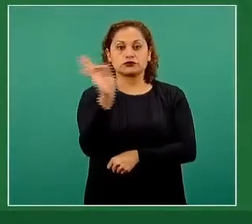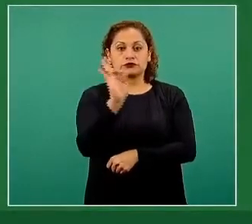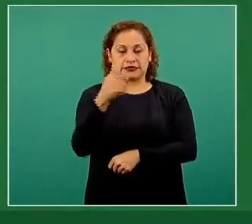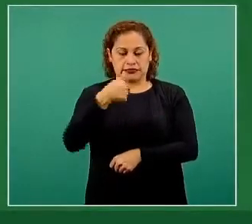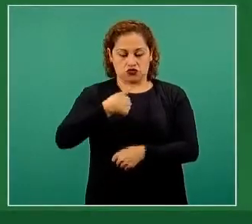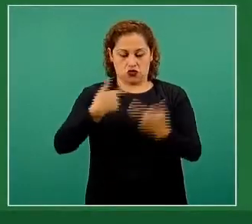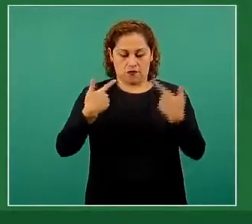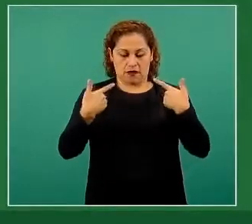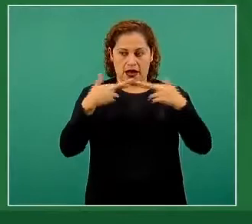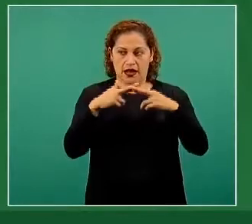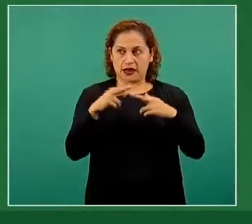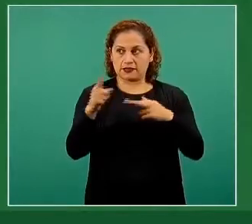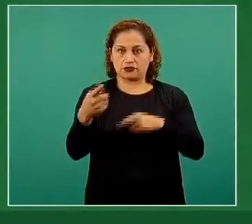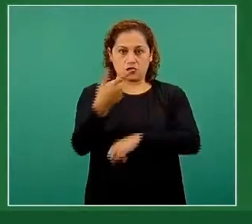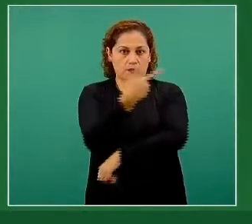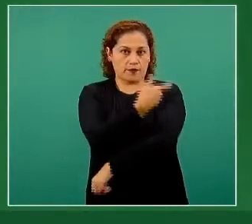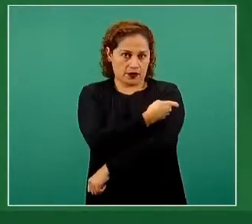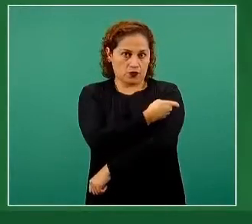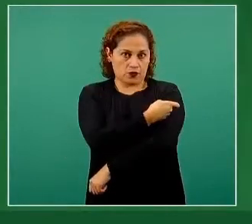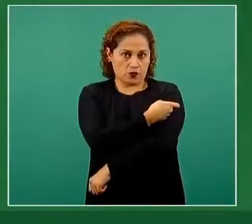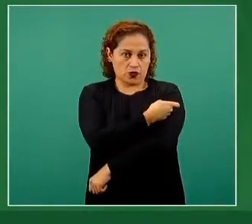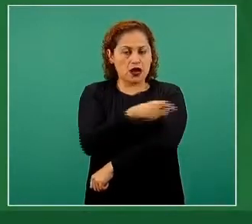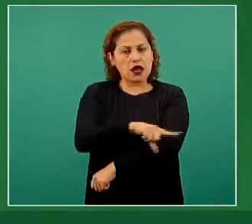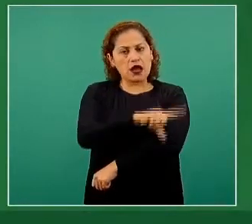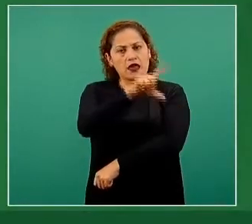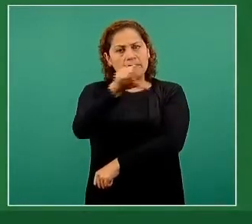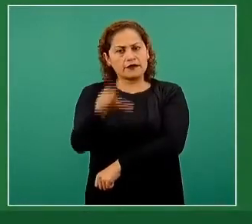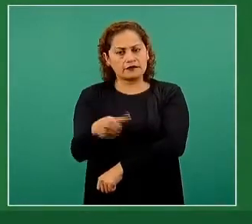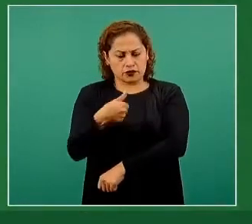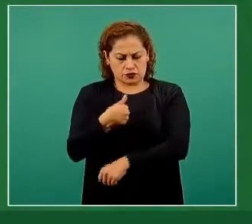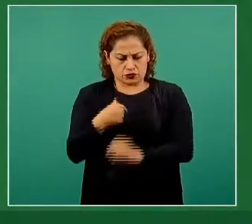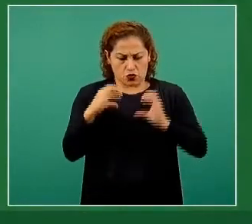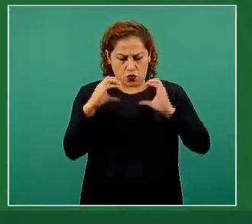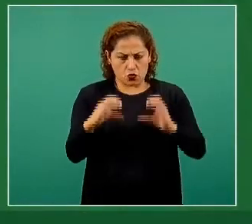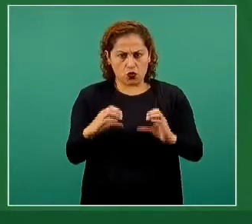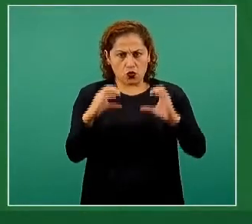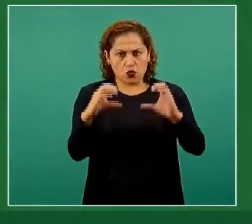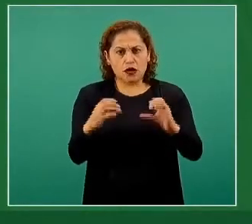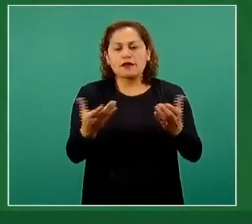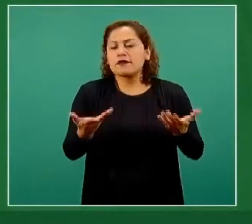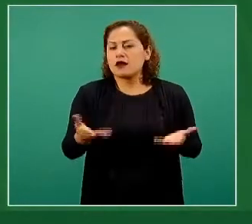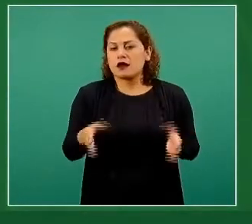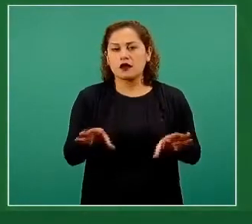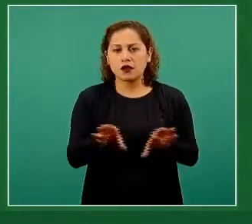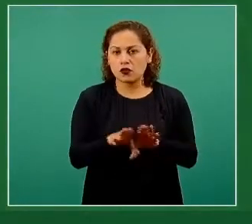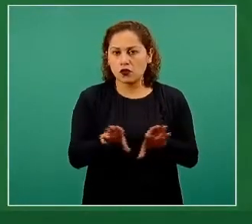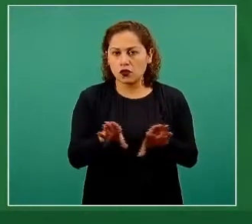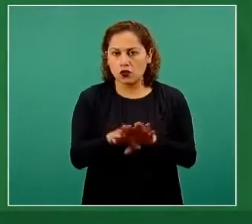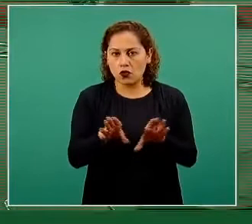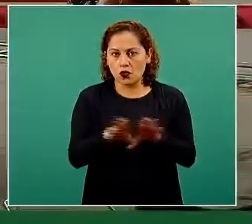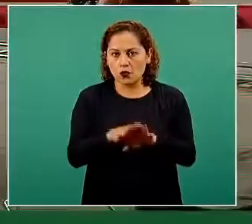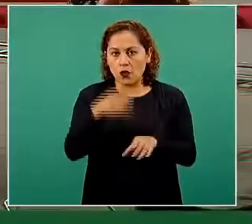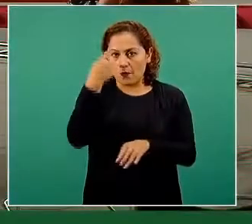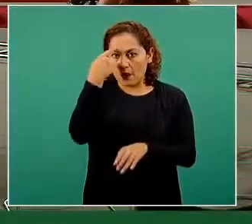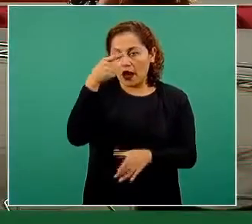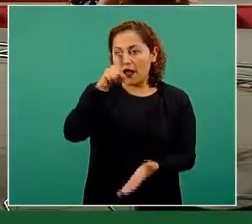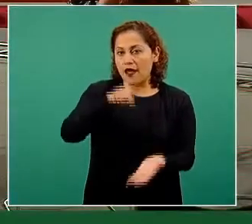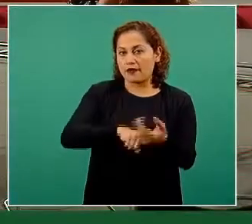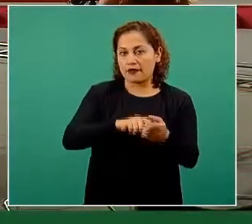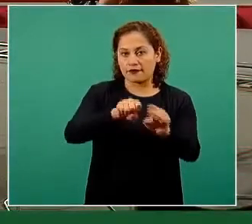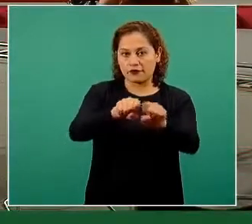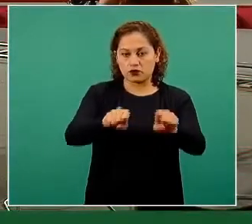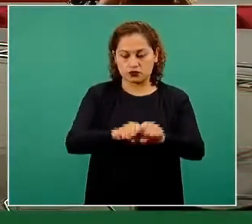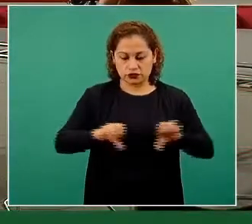como maestro, ¿cuáles serían las medidas de prevención que tenemos que adoptar y difundir en el salón de clases?